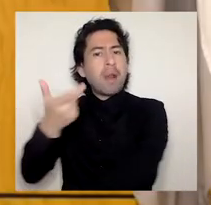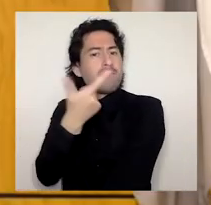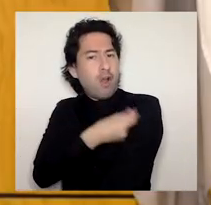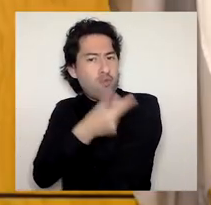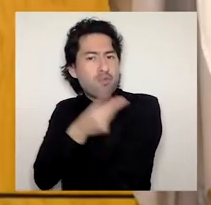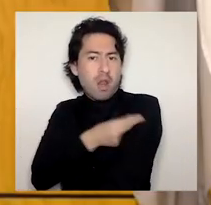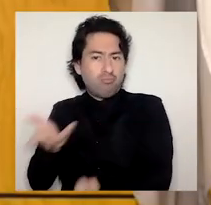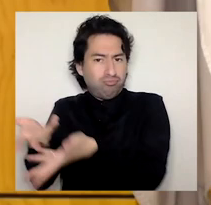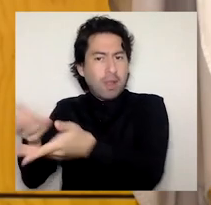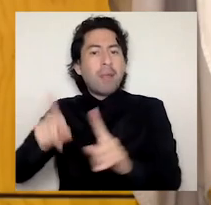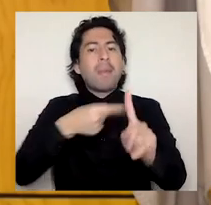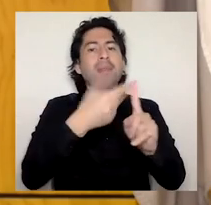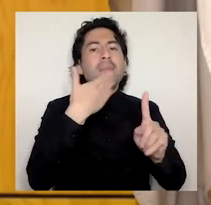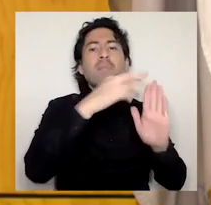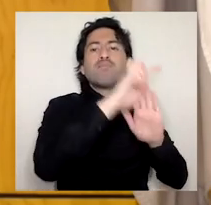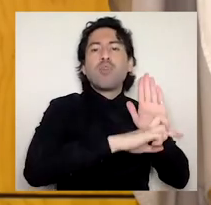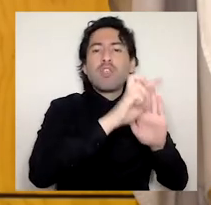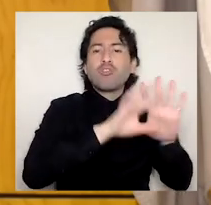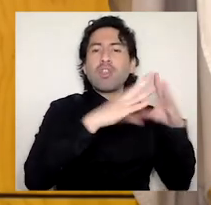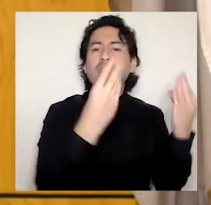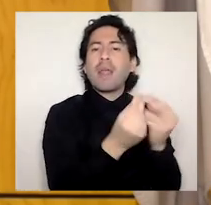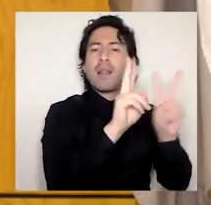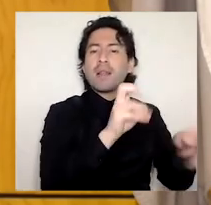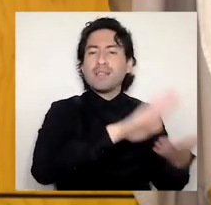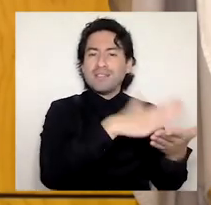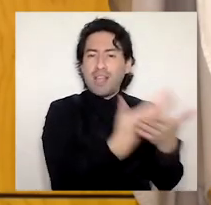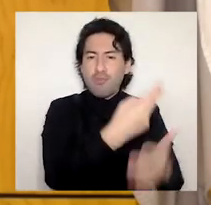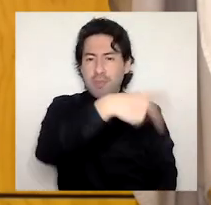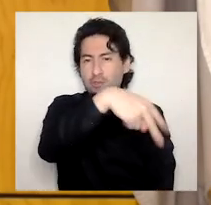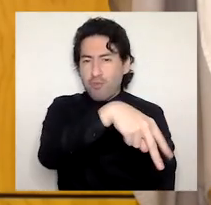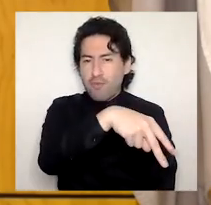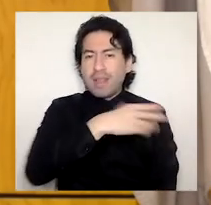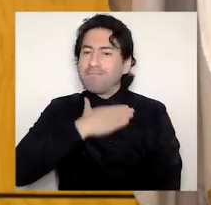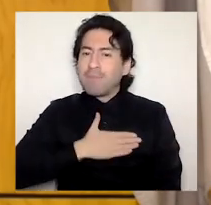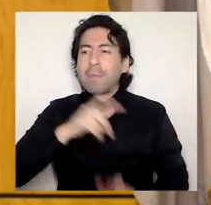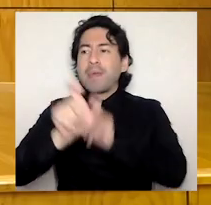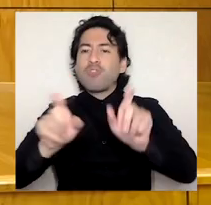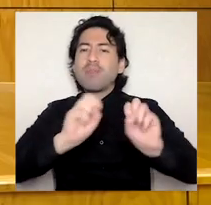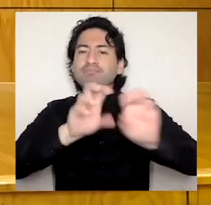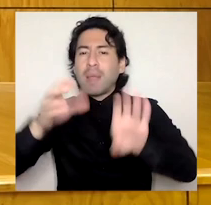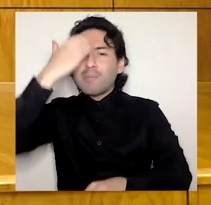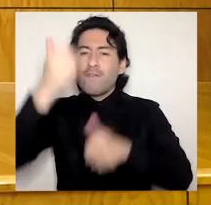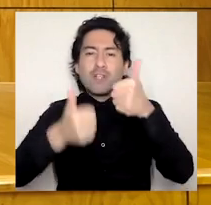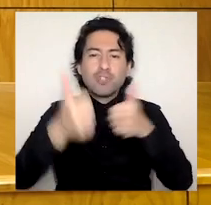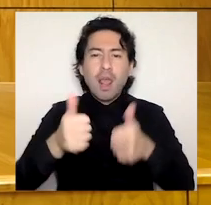en salud para Ñuble que busca formar profesionales para la región en esta área del conocimiento.